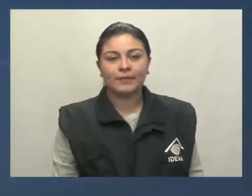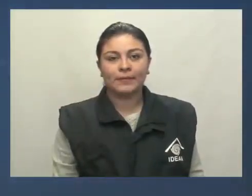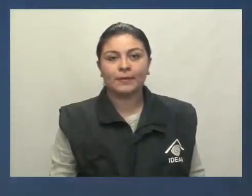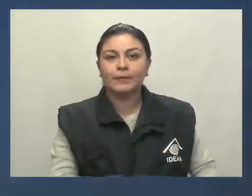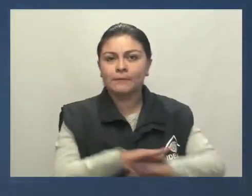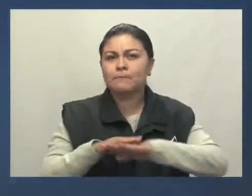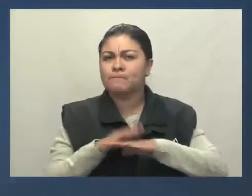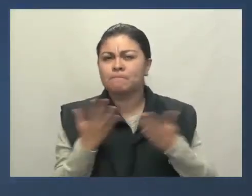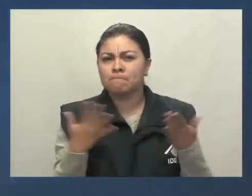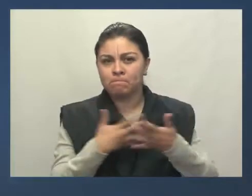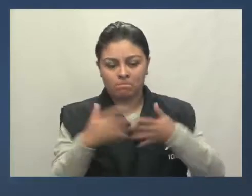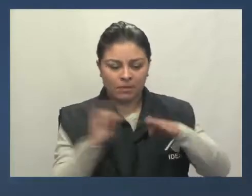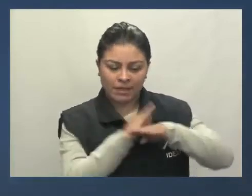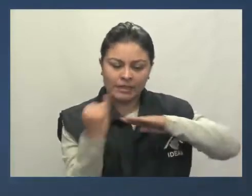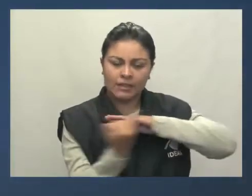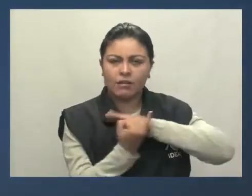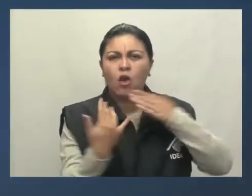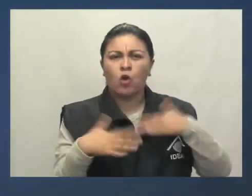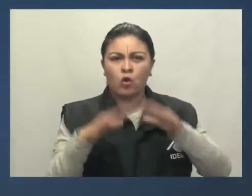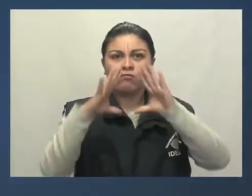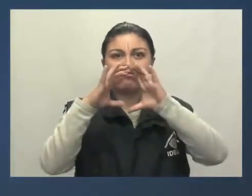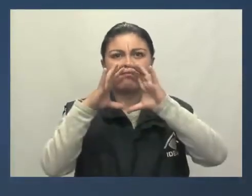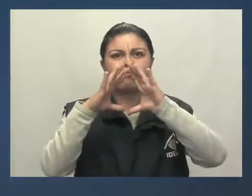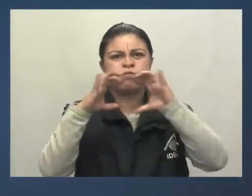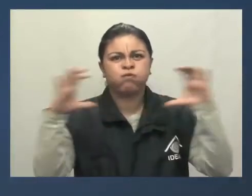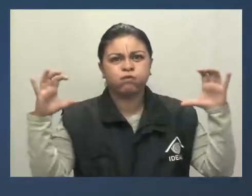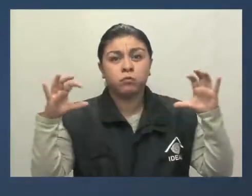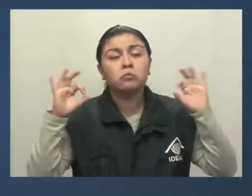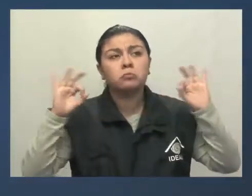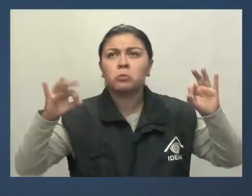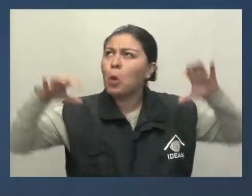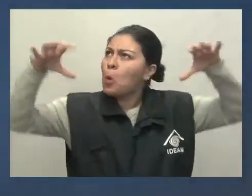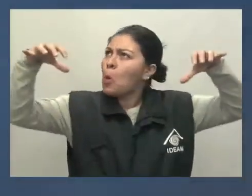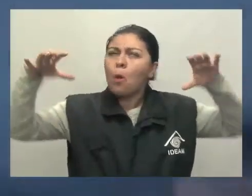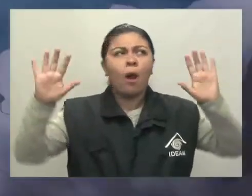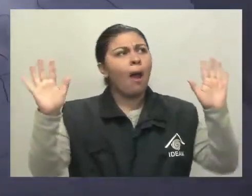Las islas se ven con aumento de la nubosidad pero con tiempo seco.